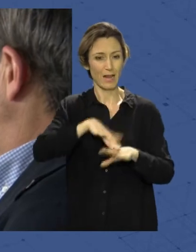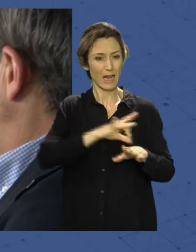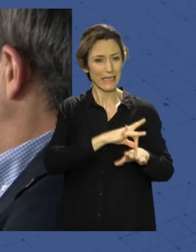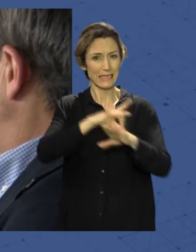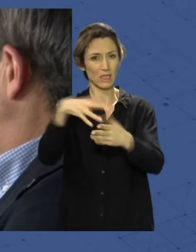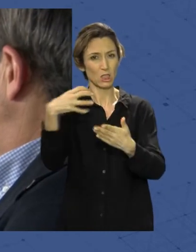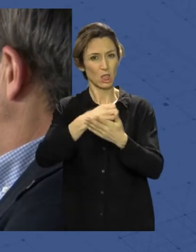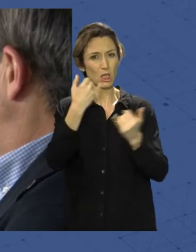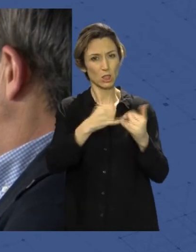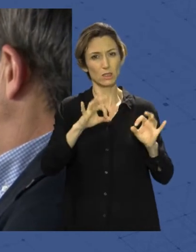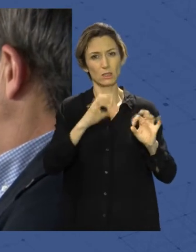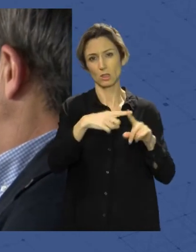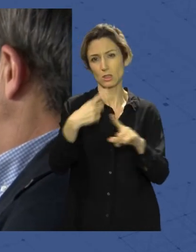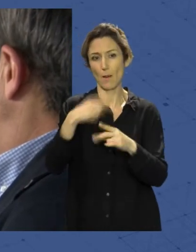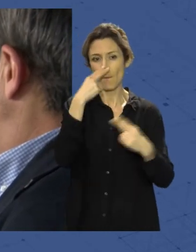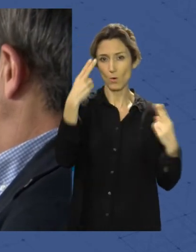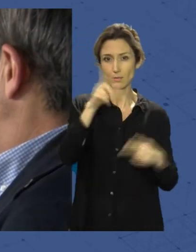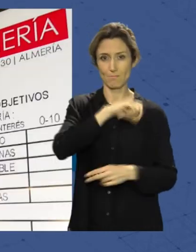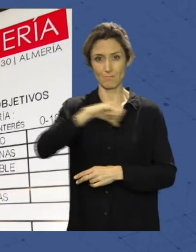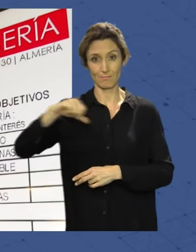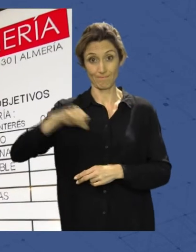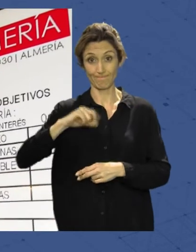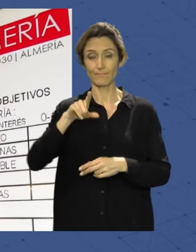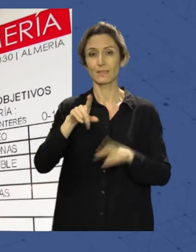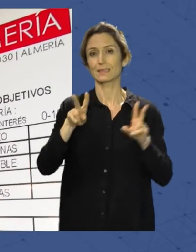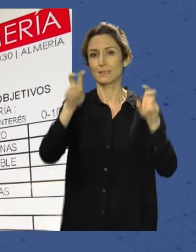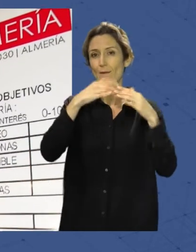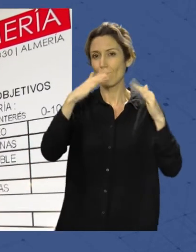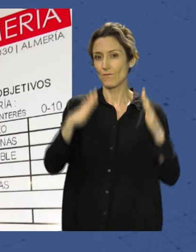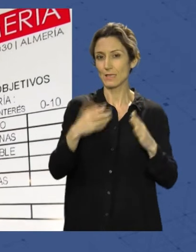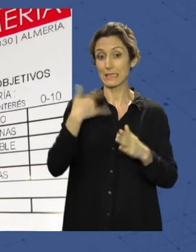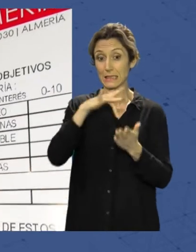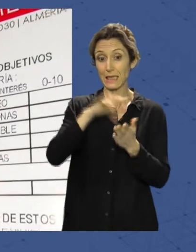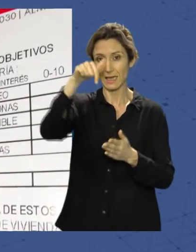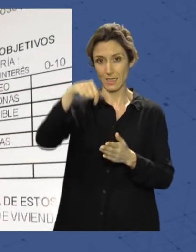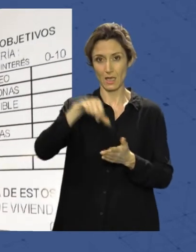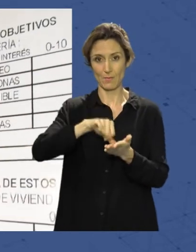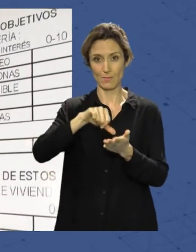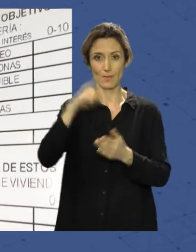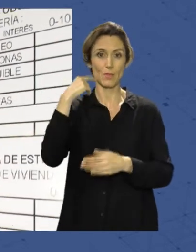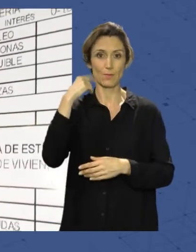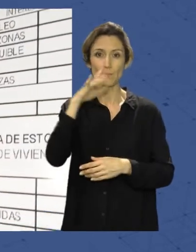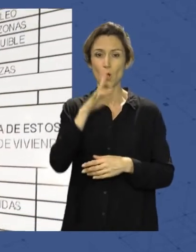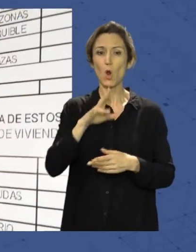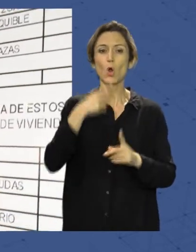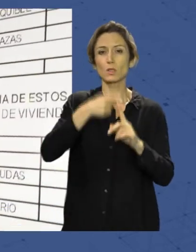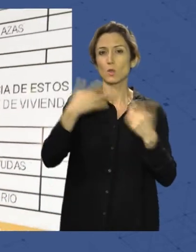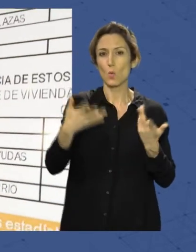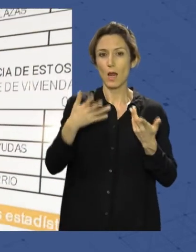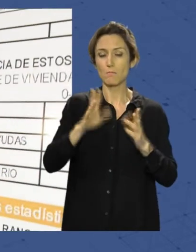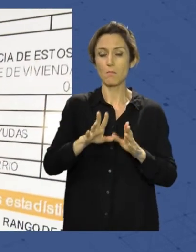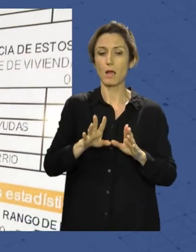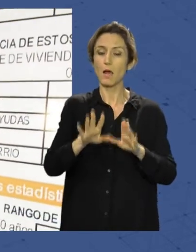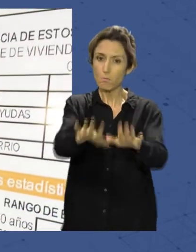las actuaciones, tanto públicas como privadas, que en materia de vivienda se den en la ciudad. El objetivo es llevarlo a pleno para su aprobación